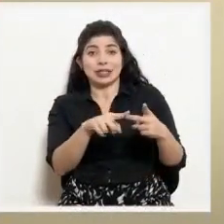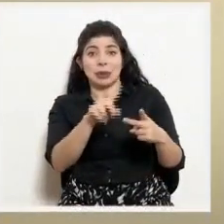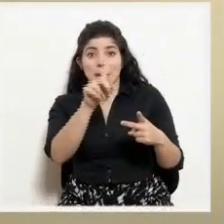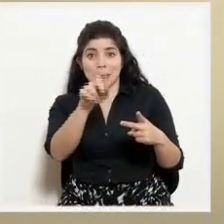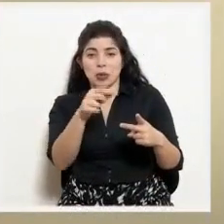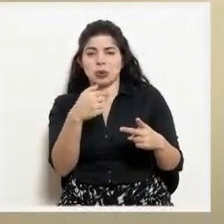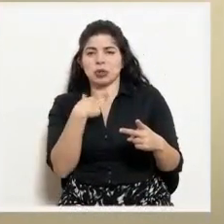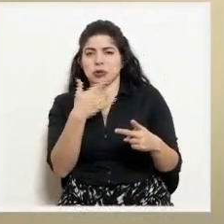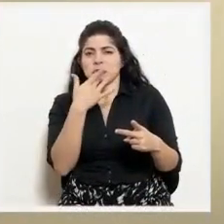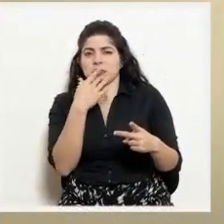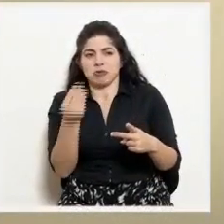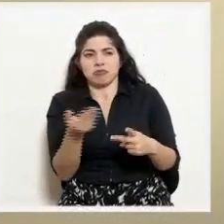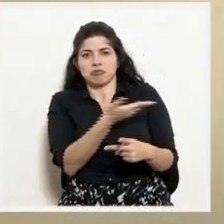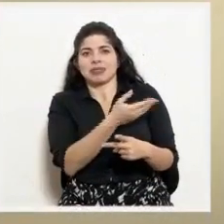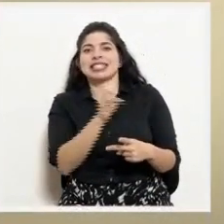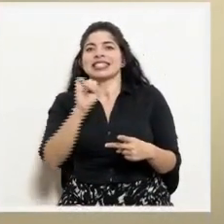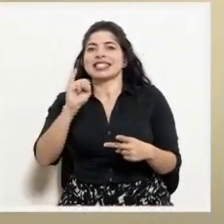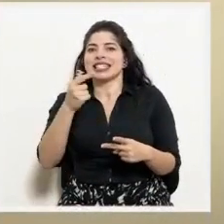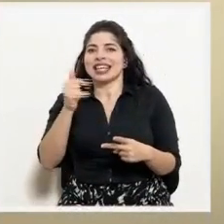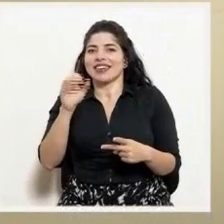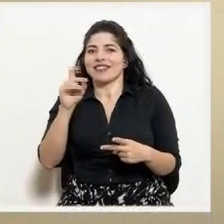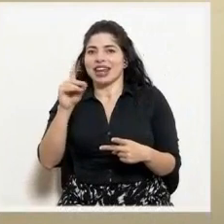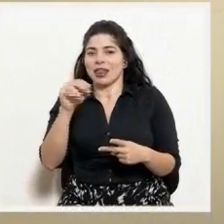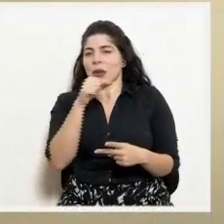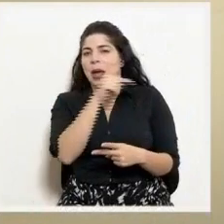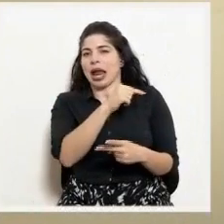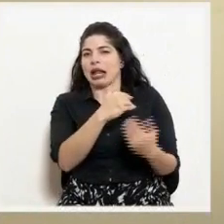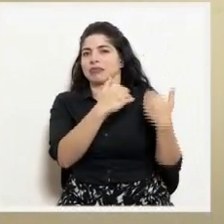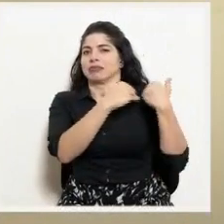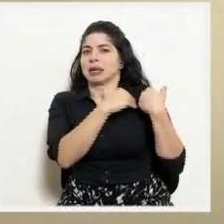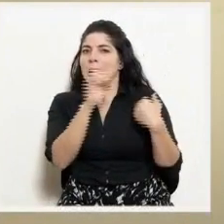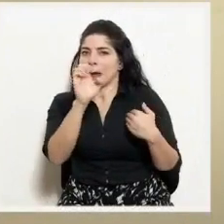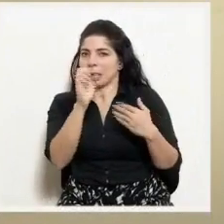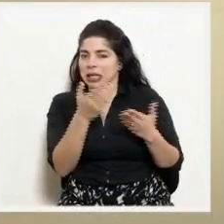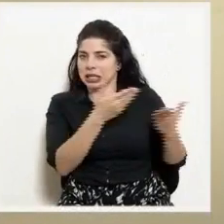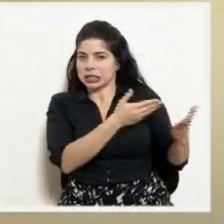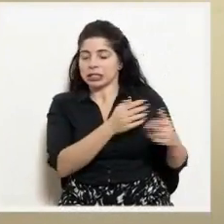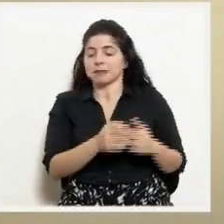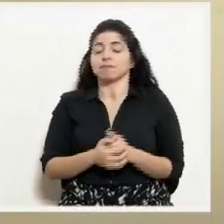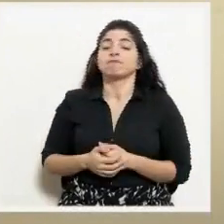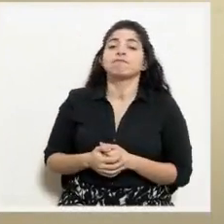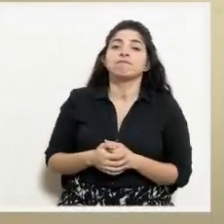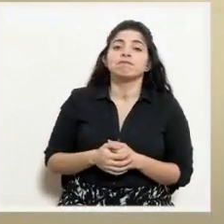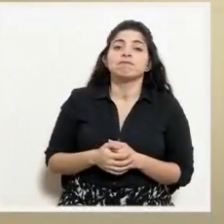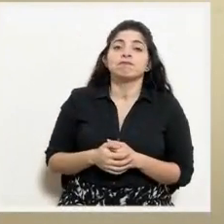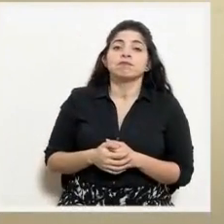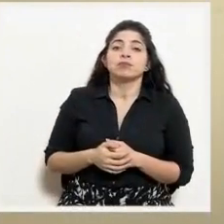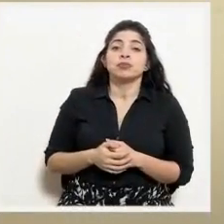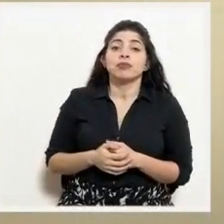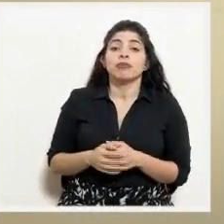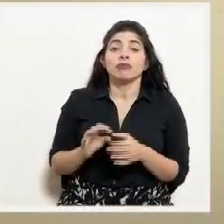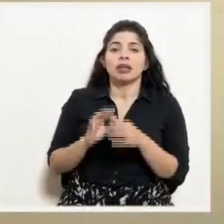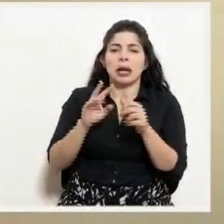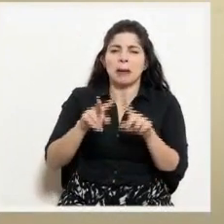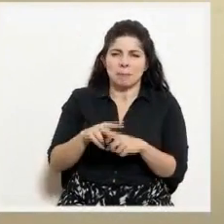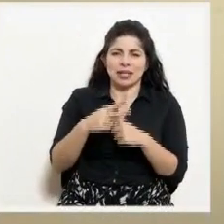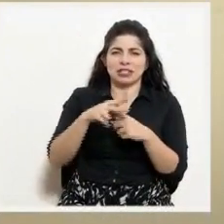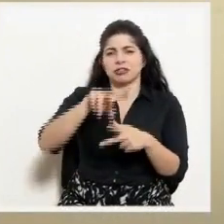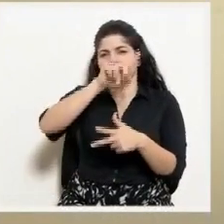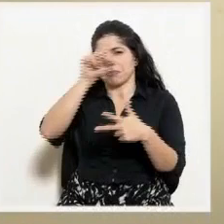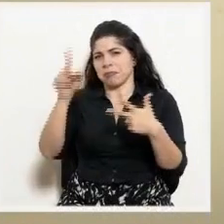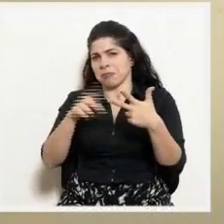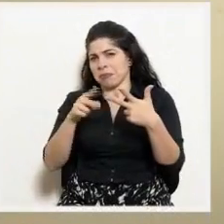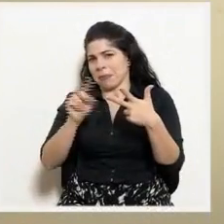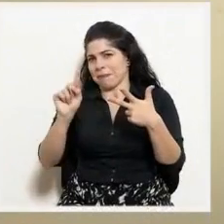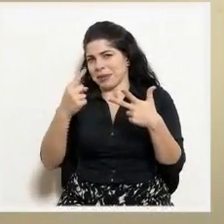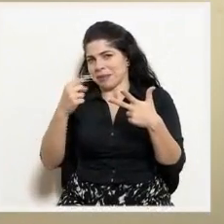a dejar aquí a don Ziegifredo, que es experto en materia de emergencias y demás. En cuanto a la... Empiezo al revés, si me lo